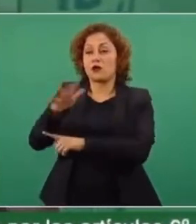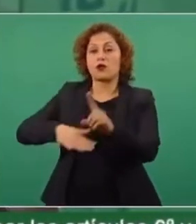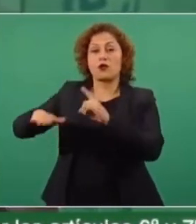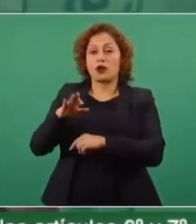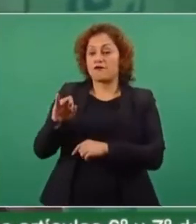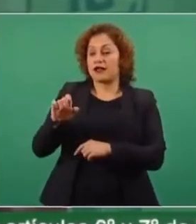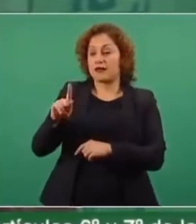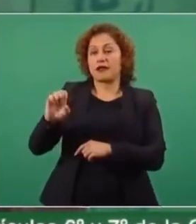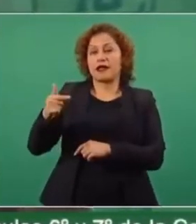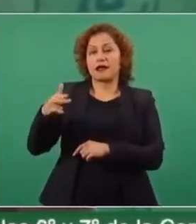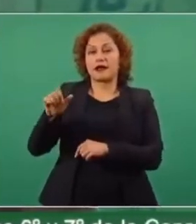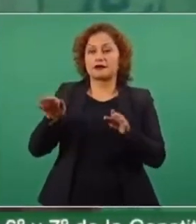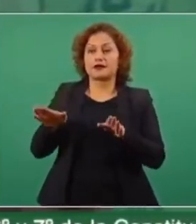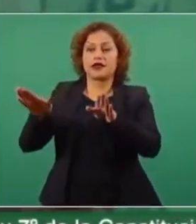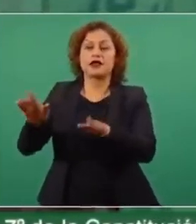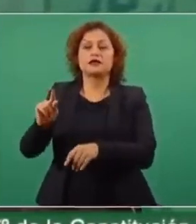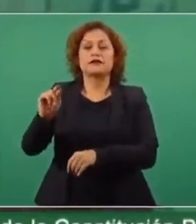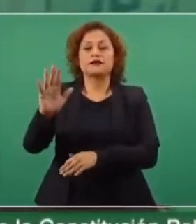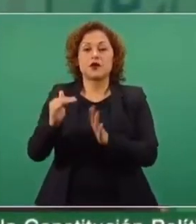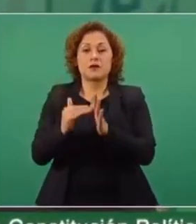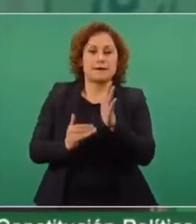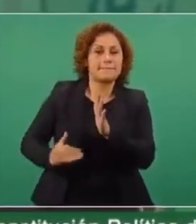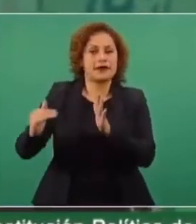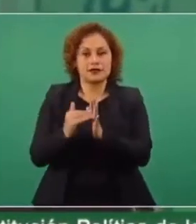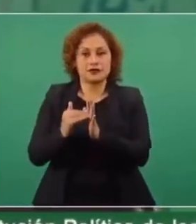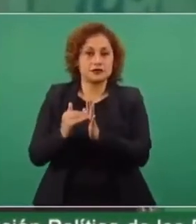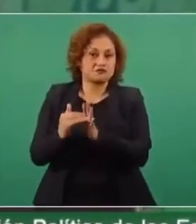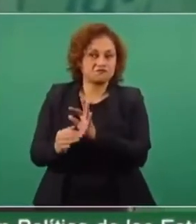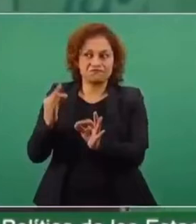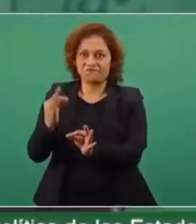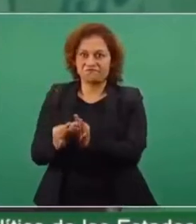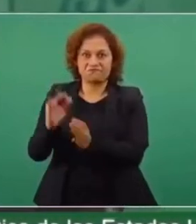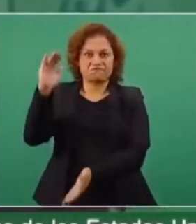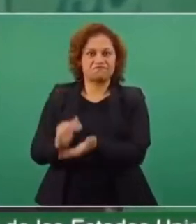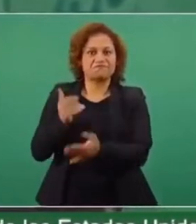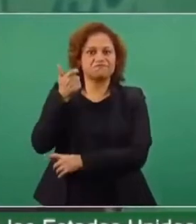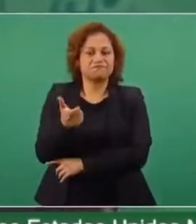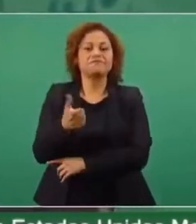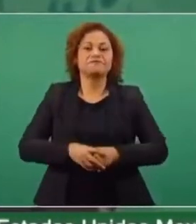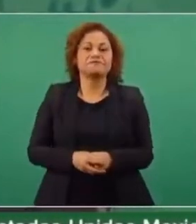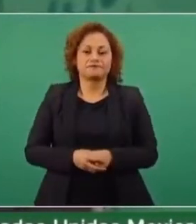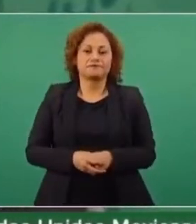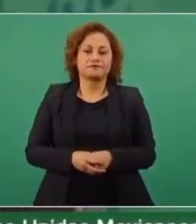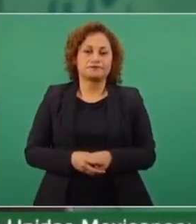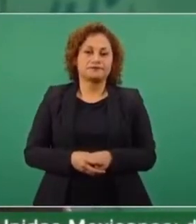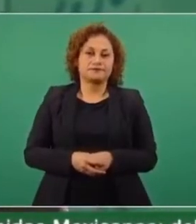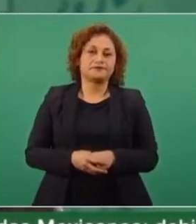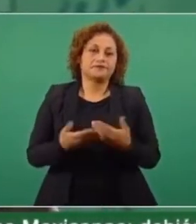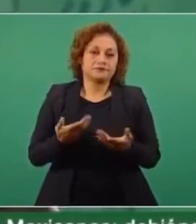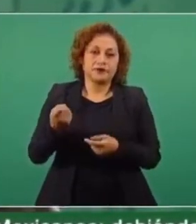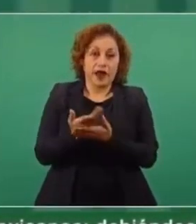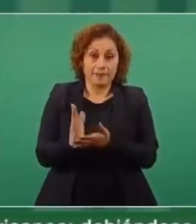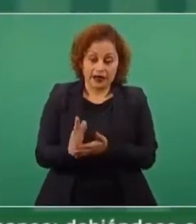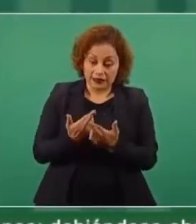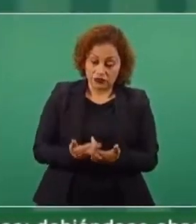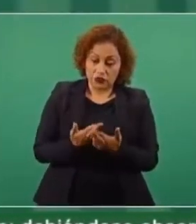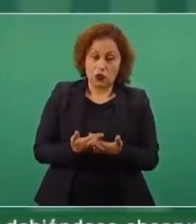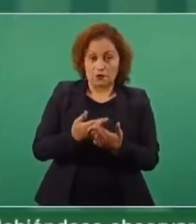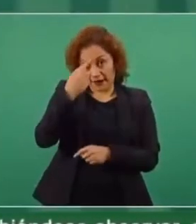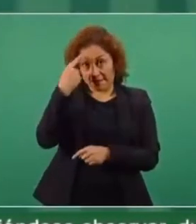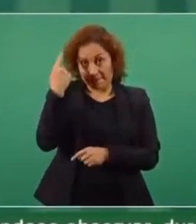nos va a significar 75 mil millones, aún pagando y que nos queda todo el terreno, el predio para un parque ecológico.